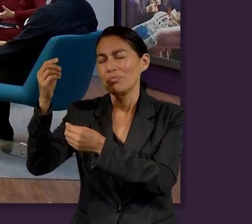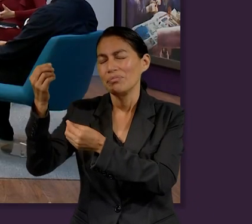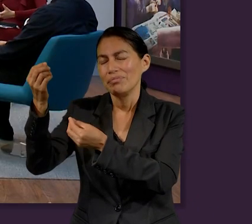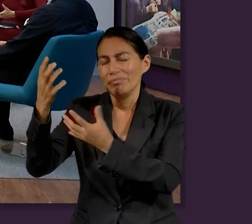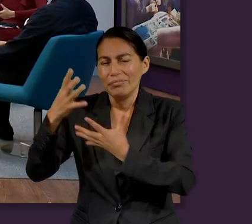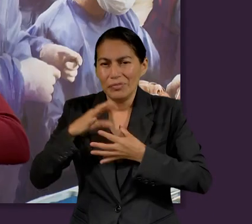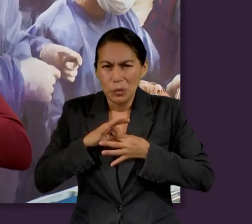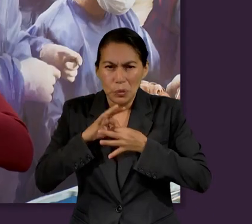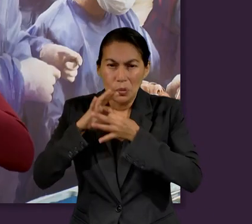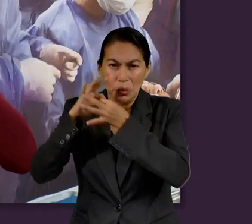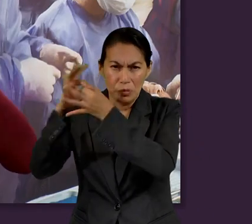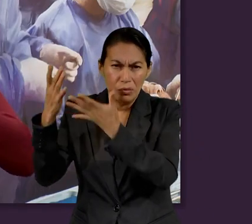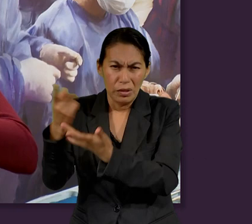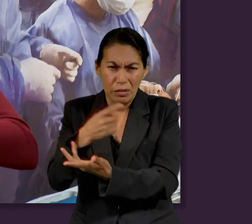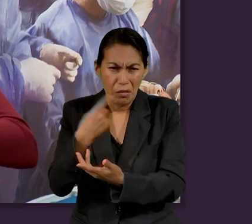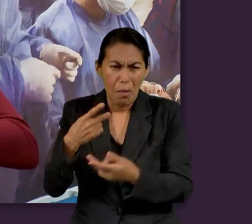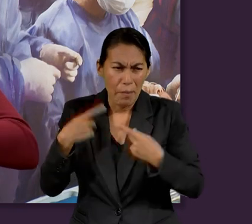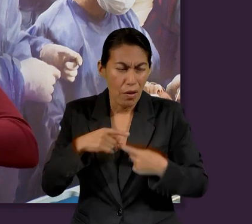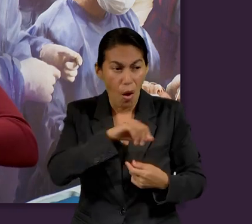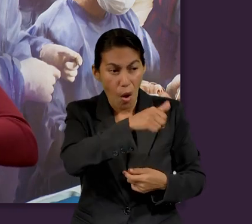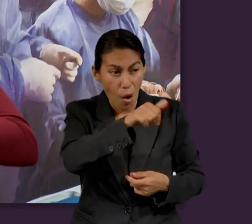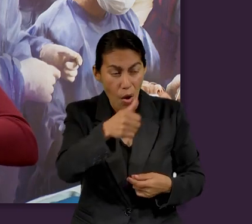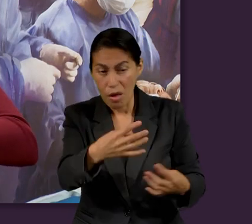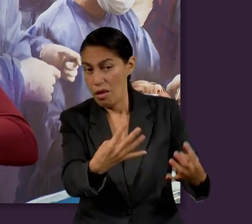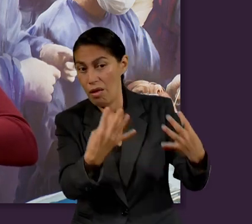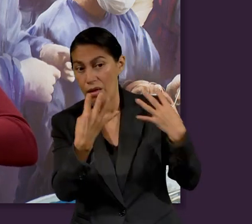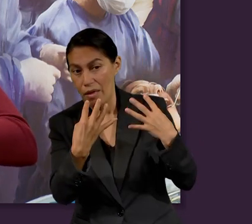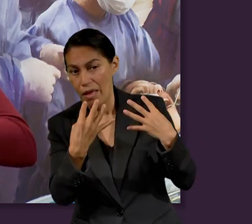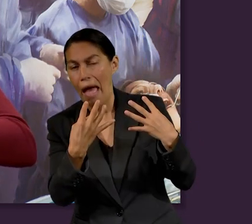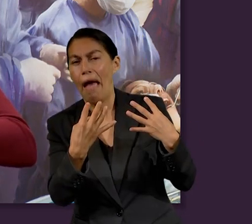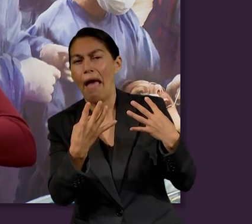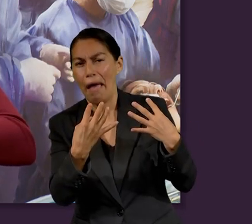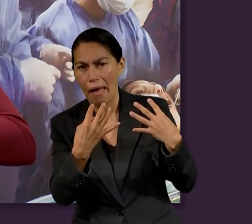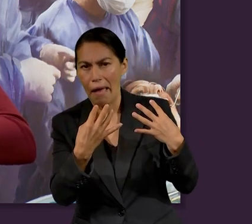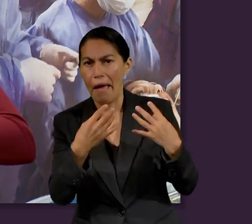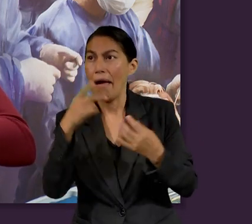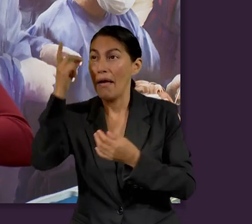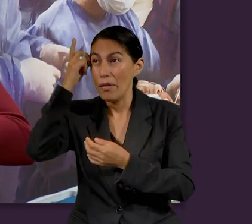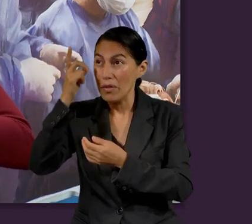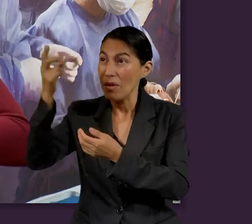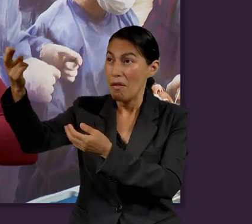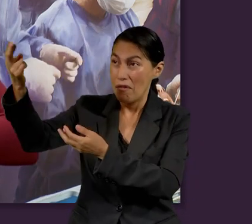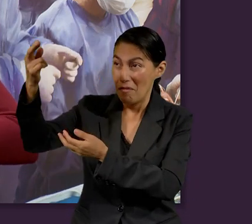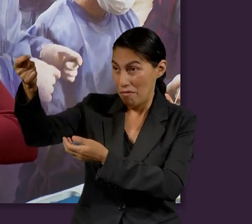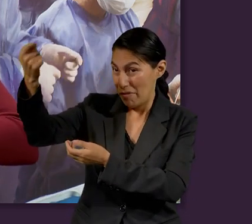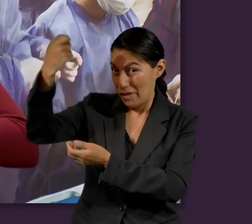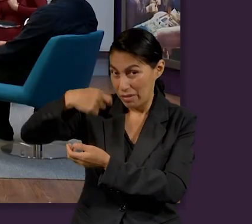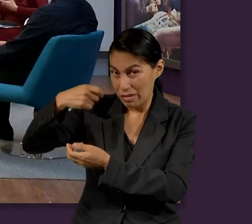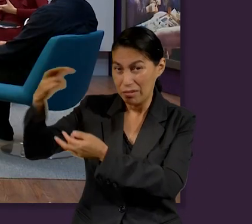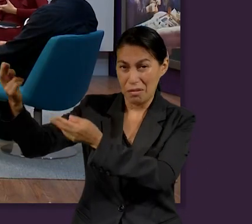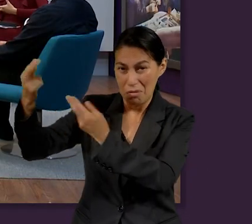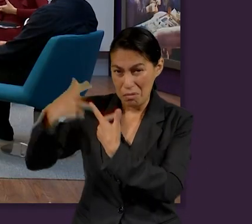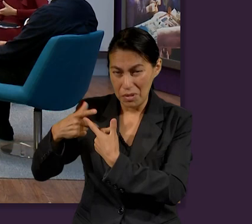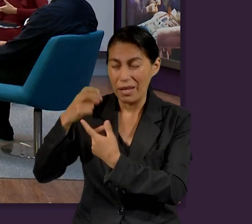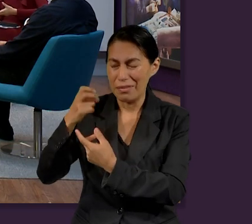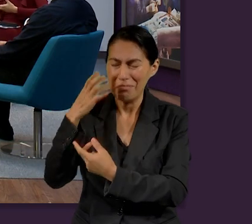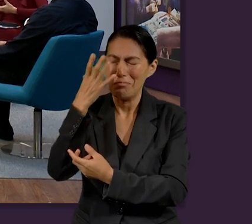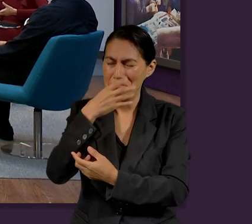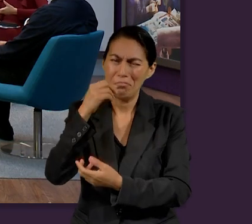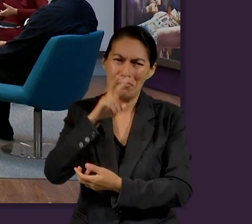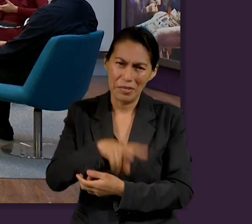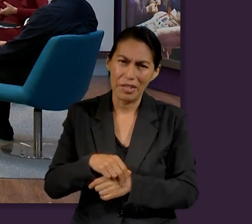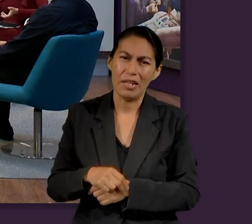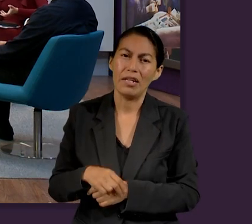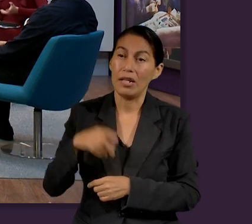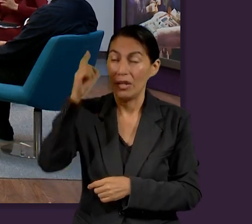anhelada como cristianos y para que muchas otras personas se puedan dar cuenta que la recompensa es algo real, que nosotros anhelamos, pero que